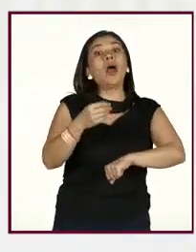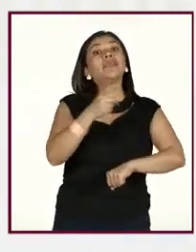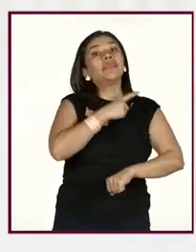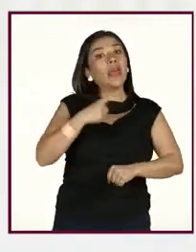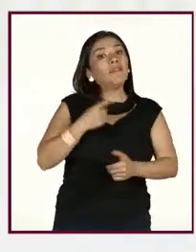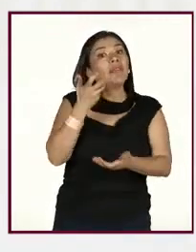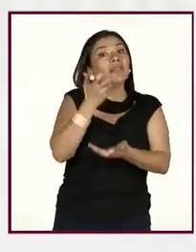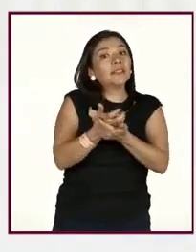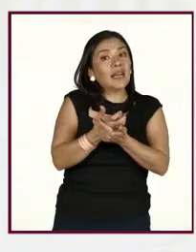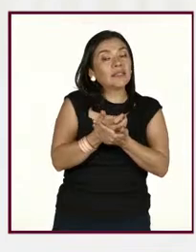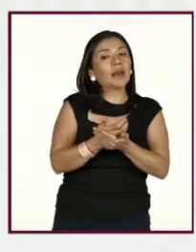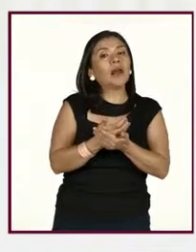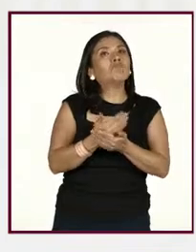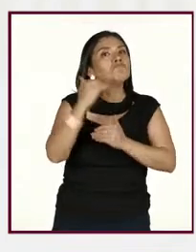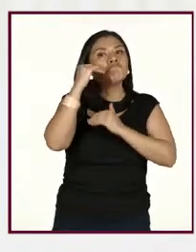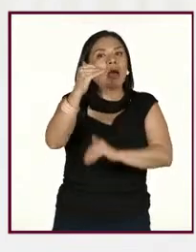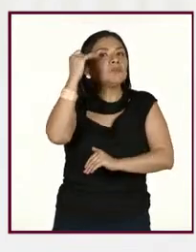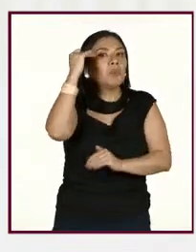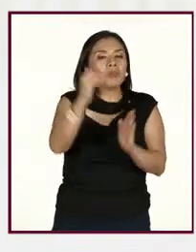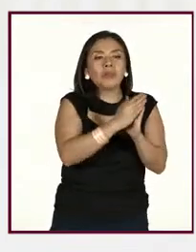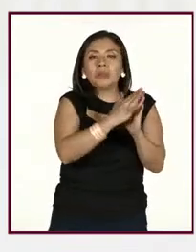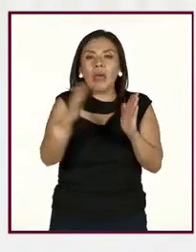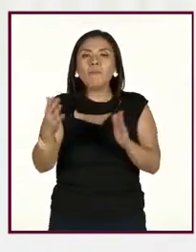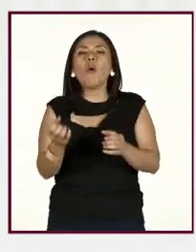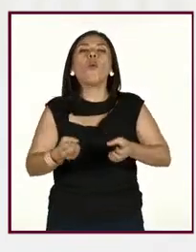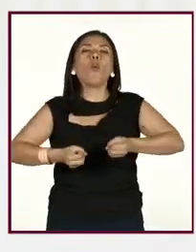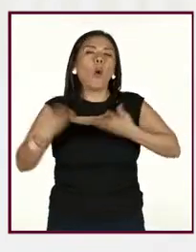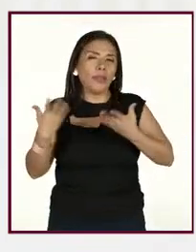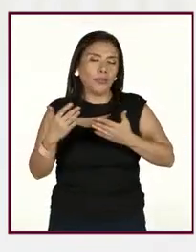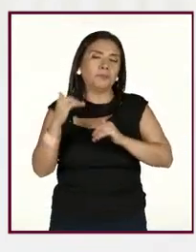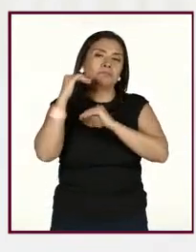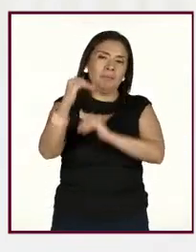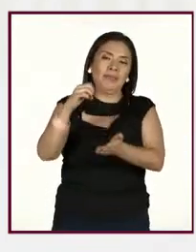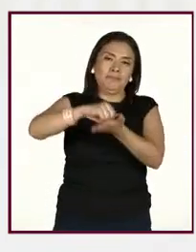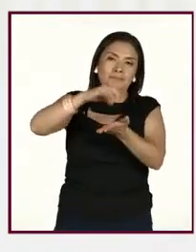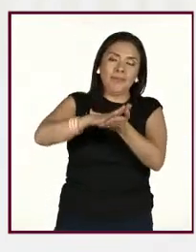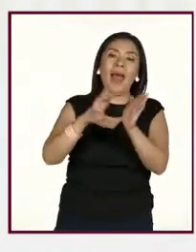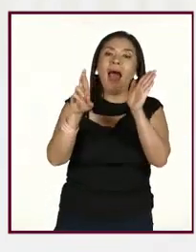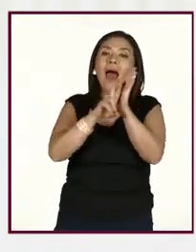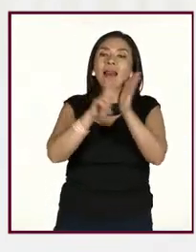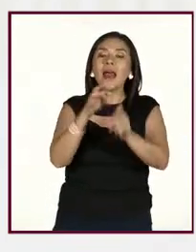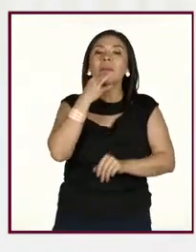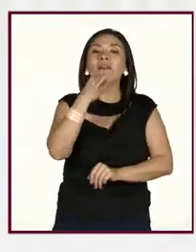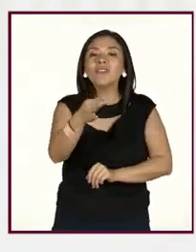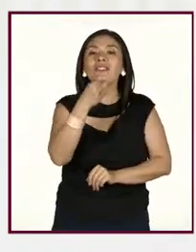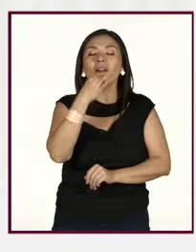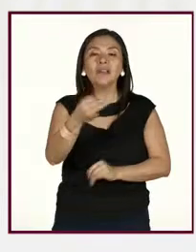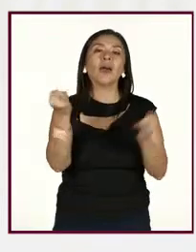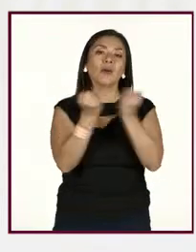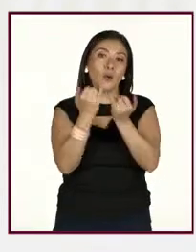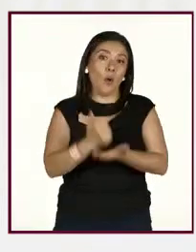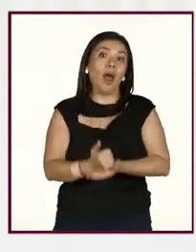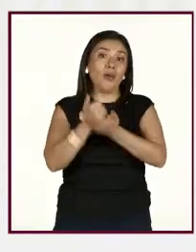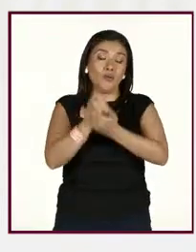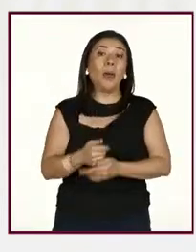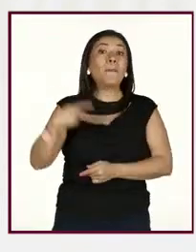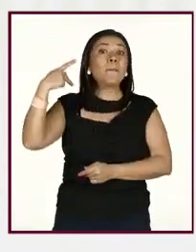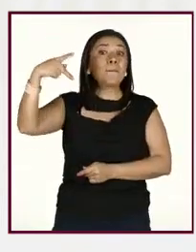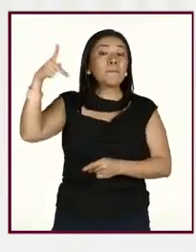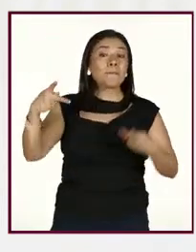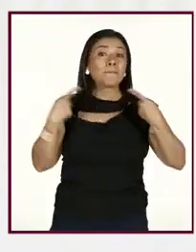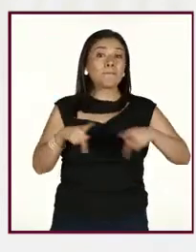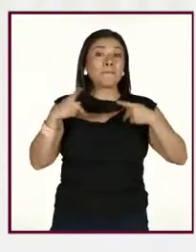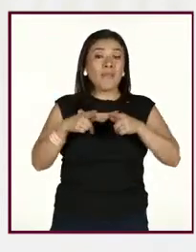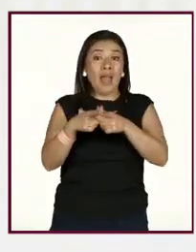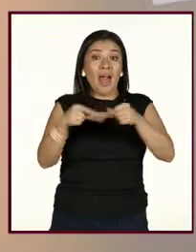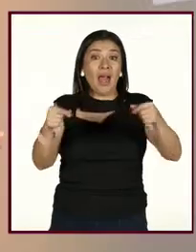de descanso de tal a tal hora, ¿no? Y bueno, pues esto nos ayuda mucho. Los japoneses, que son maravillosos para esto